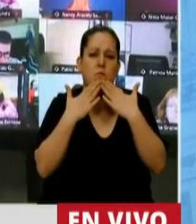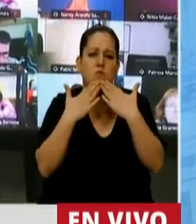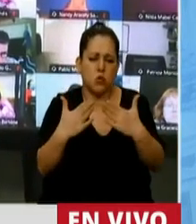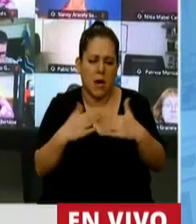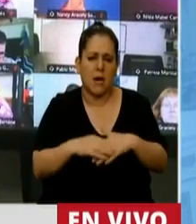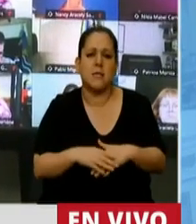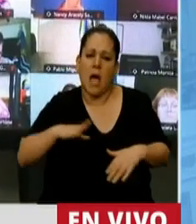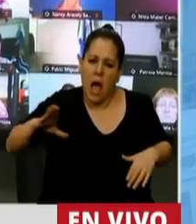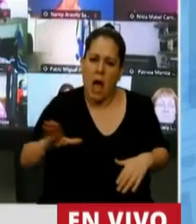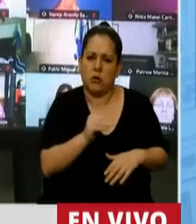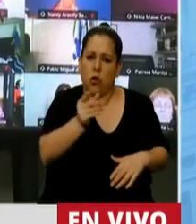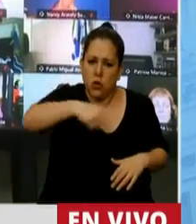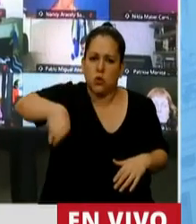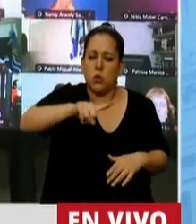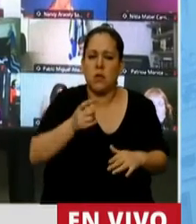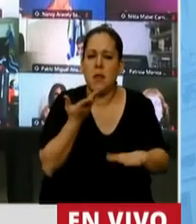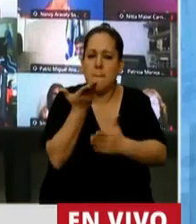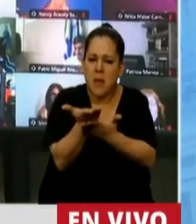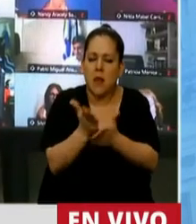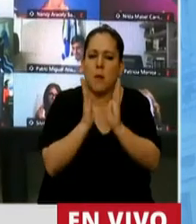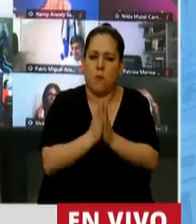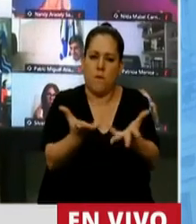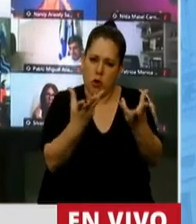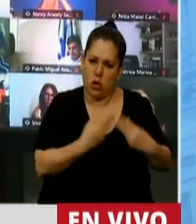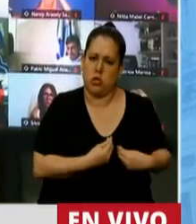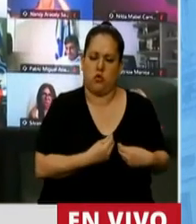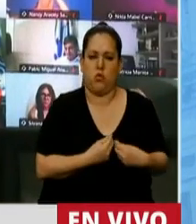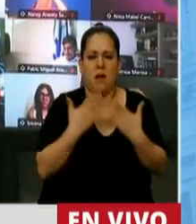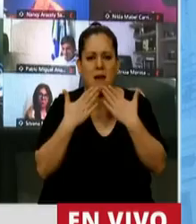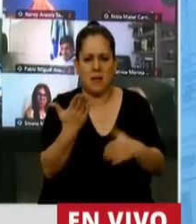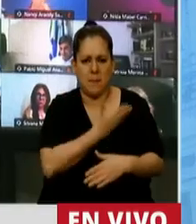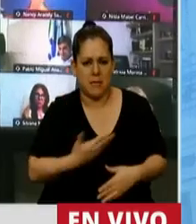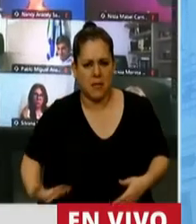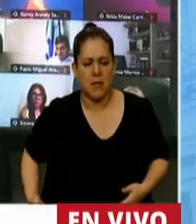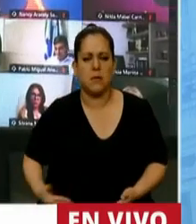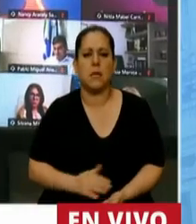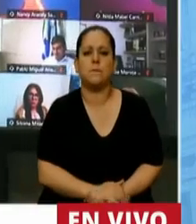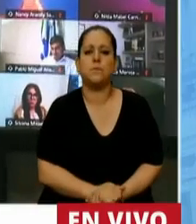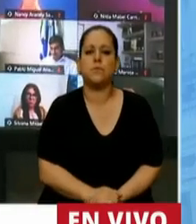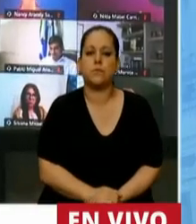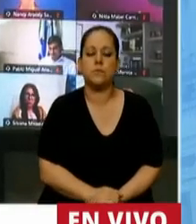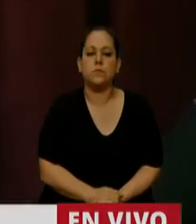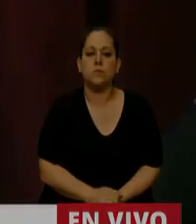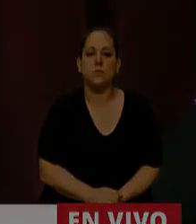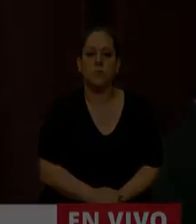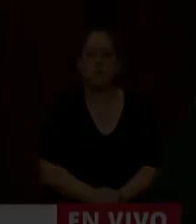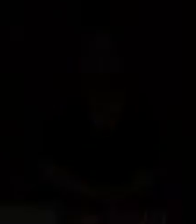gracias a todos ustedes y pedirles que nos ayuden. Gracias, Presidente. Gracias, Diputado Juan Vázquez. Diputado Diputado Juan Vázquez.